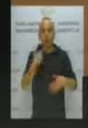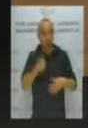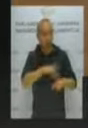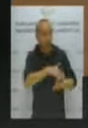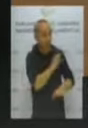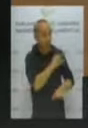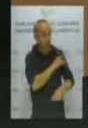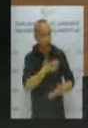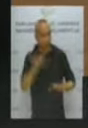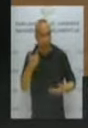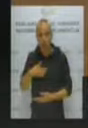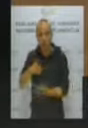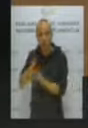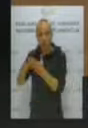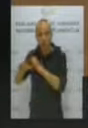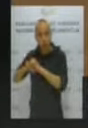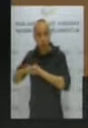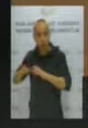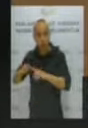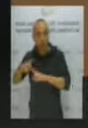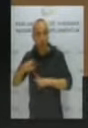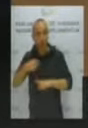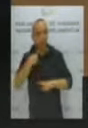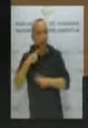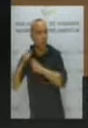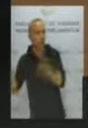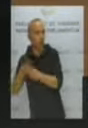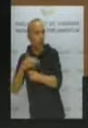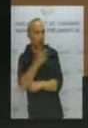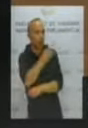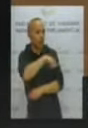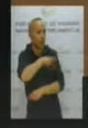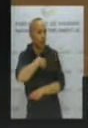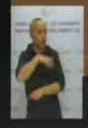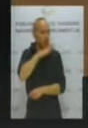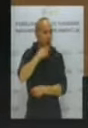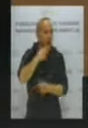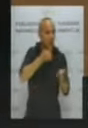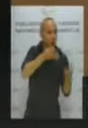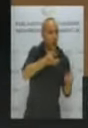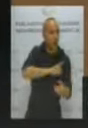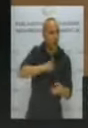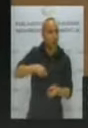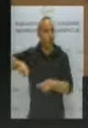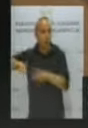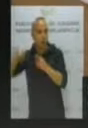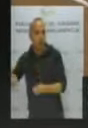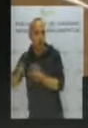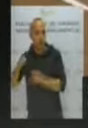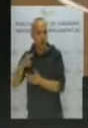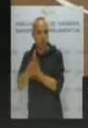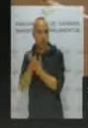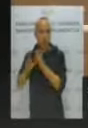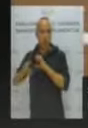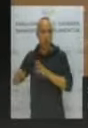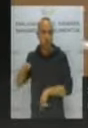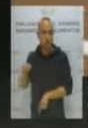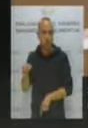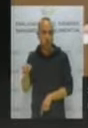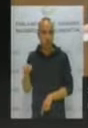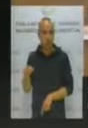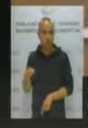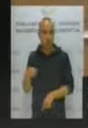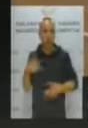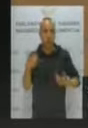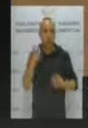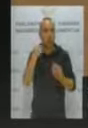que ser los medios de comunicación quienes les han descubierto algo que ustedes debían haber informado a la ciudadanía. Mire usted, no es la primera vez que puede